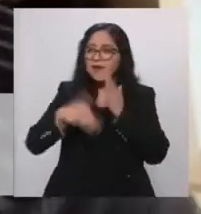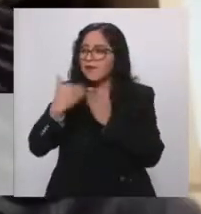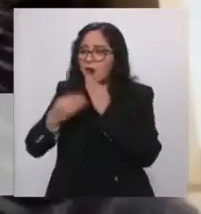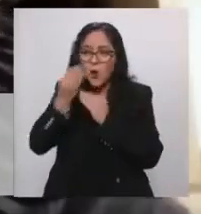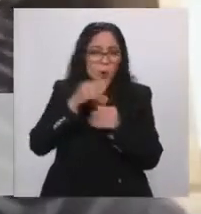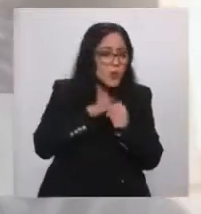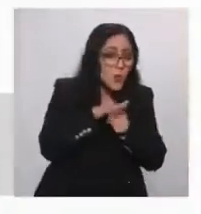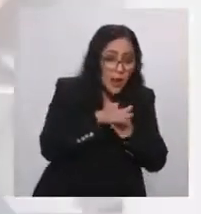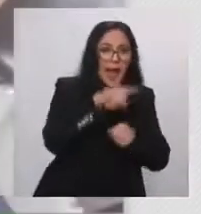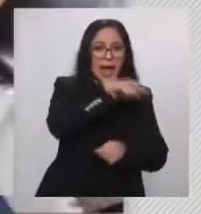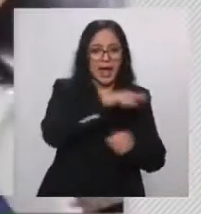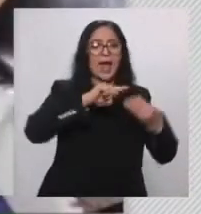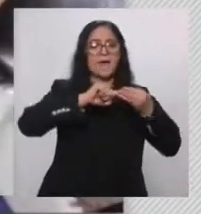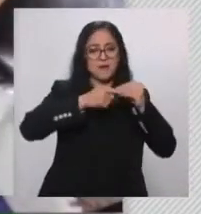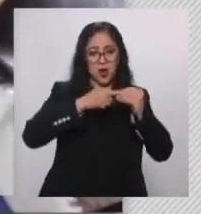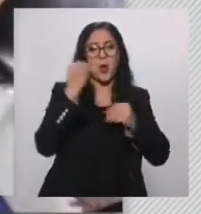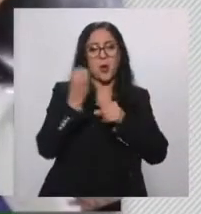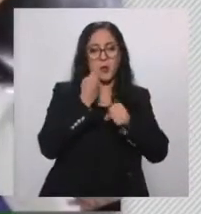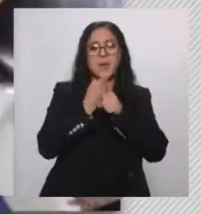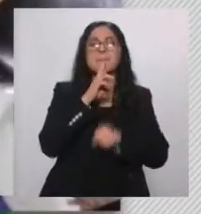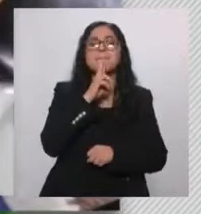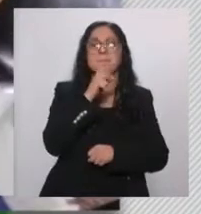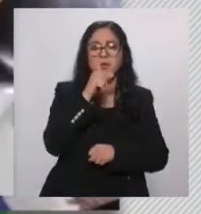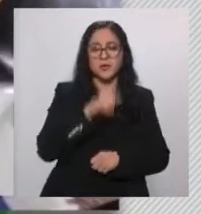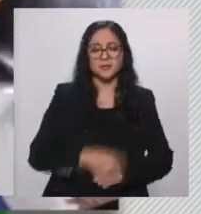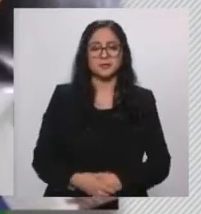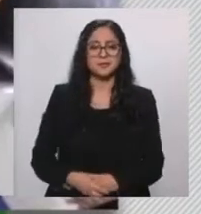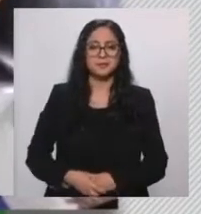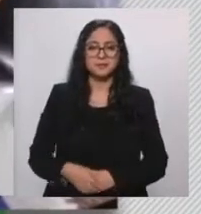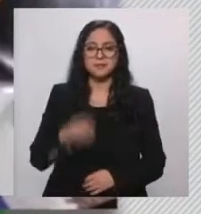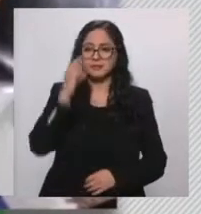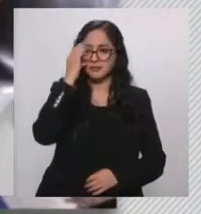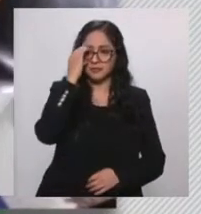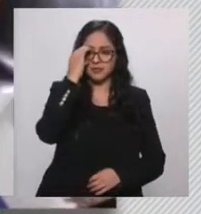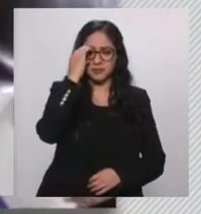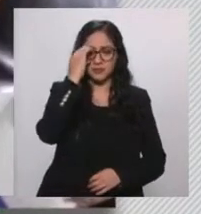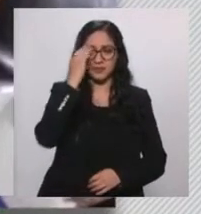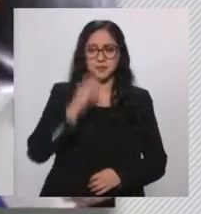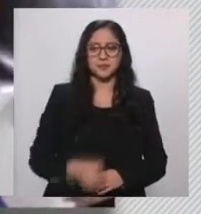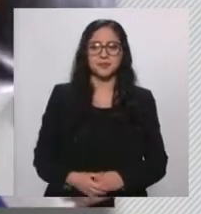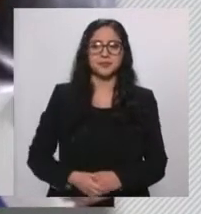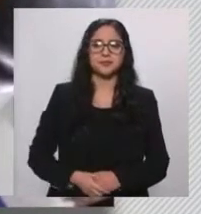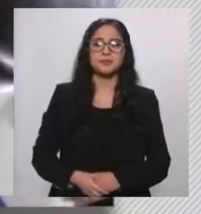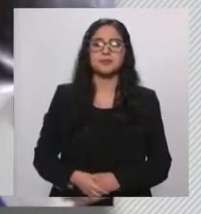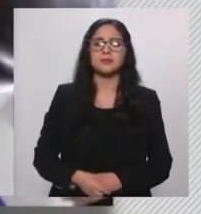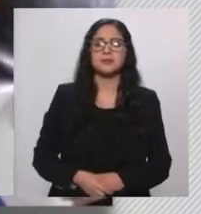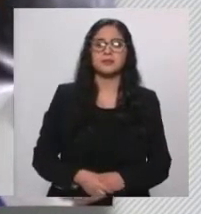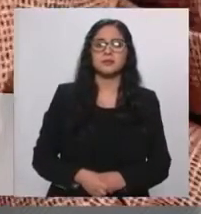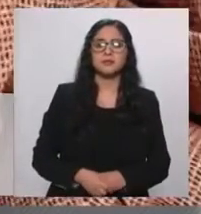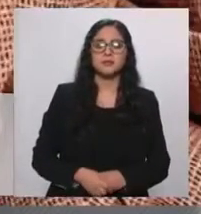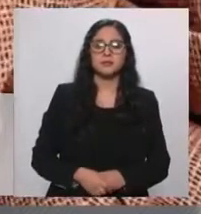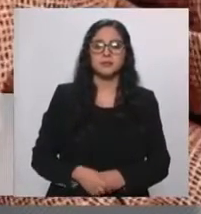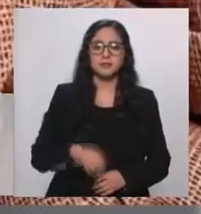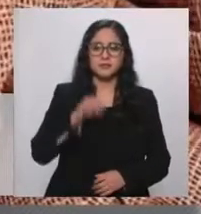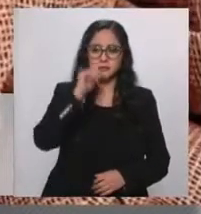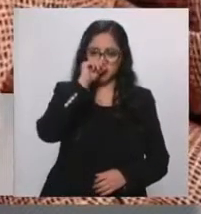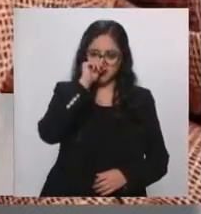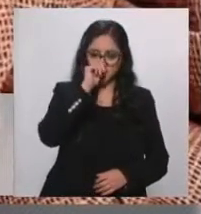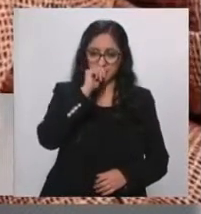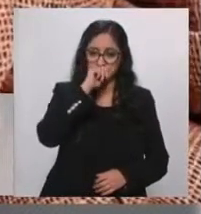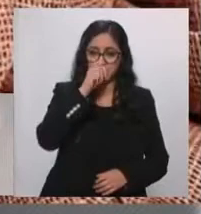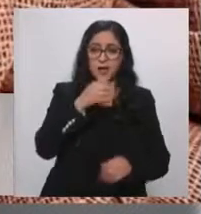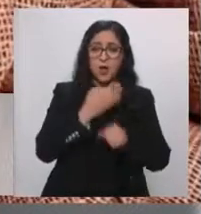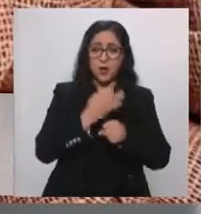los frijoles son una gran opción. Fer, aparte de que son riquísimos, baratos y todo esto que has comentado, también hay que decir que es un